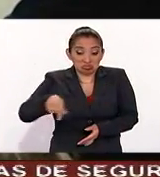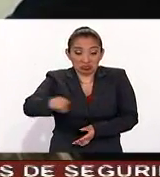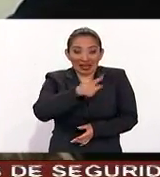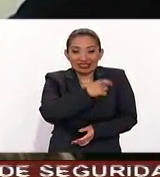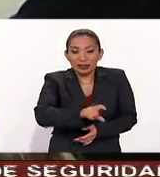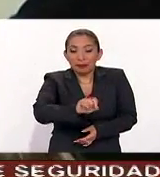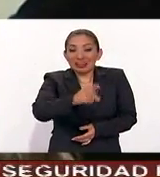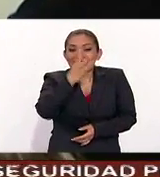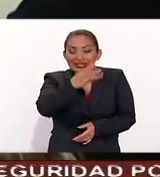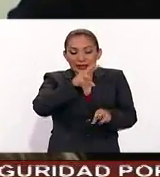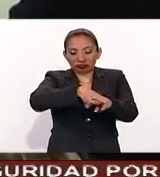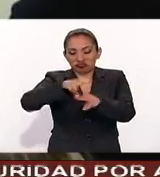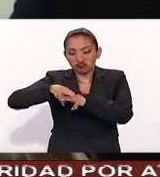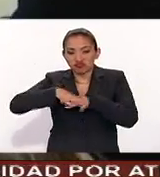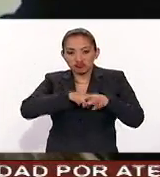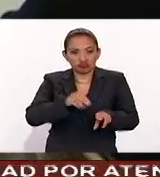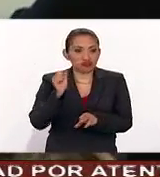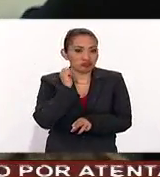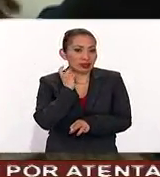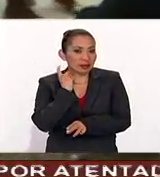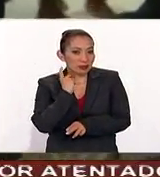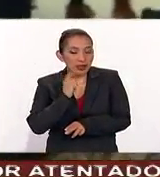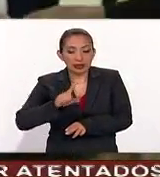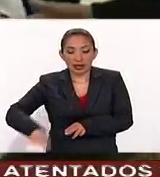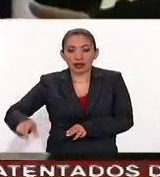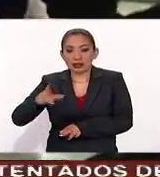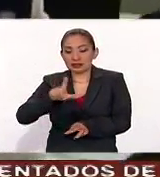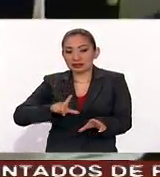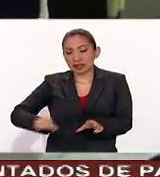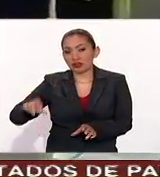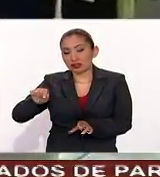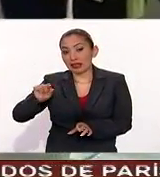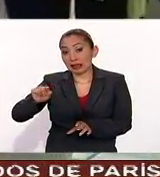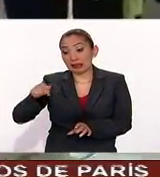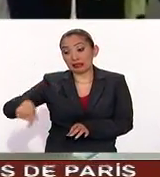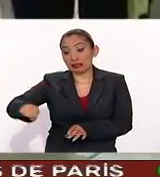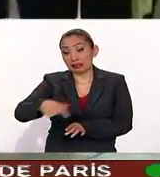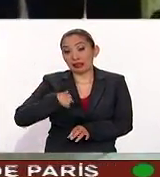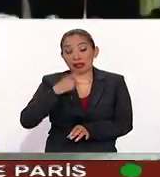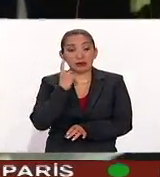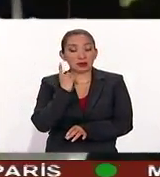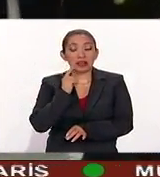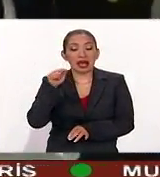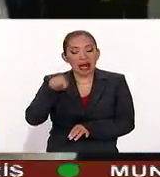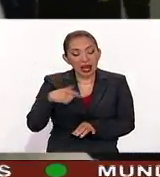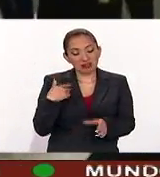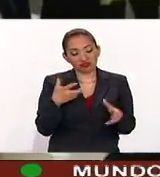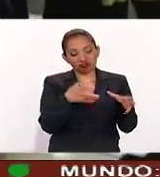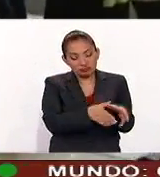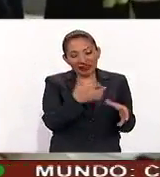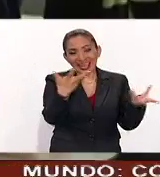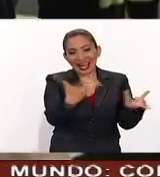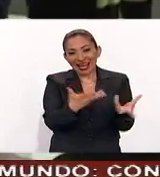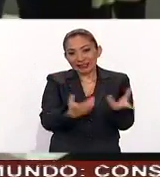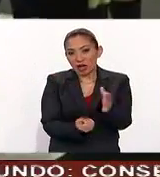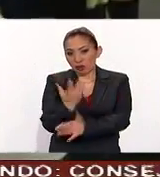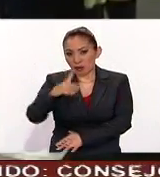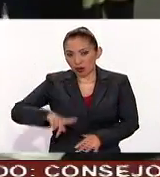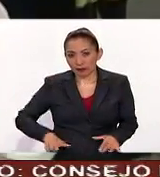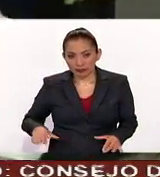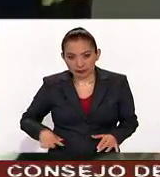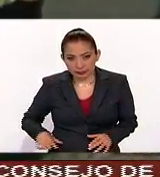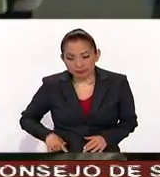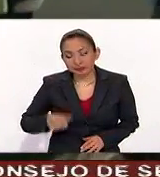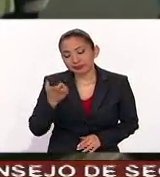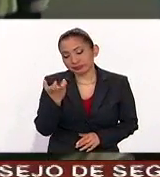123 escaños de los 350 del Congreso de los Diputados y es a la que le corresponde formar el nuevo gobierno